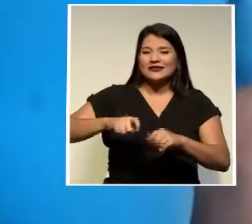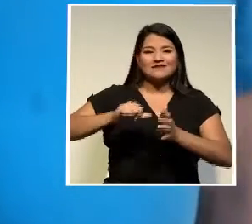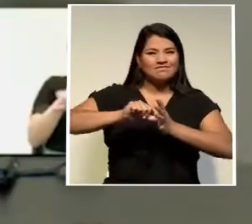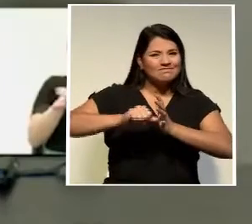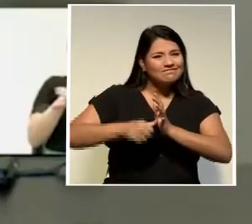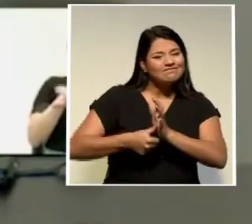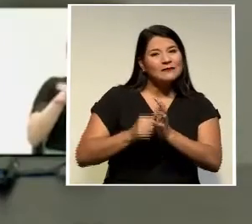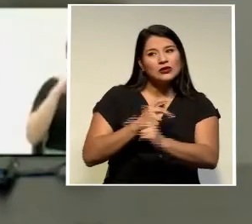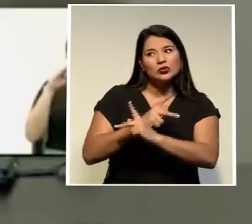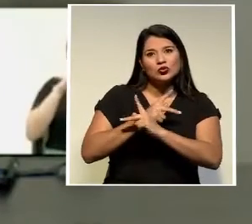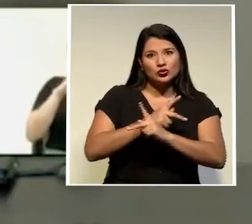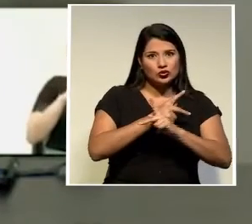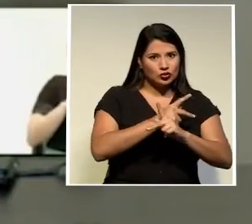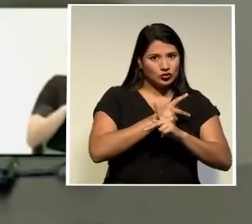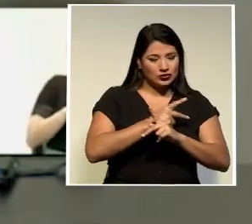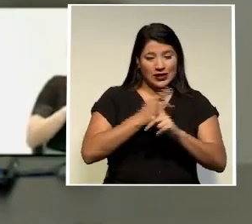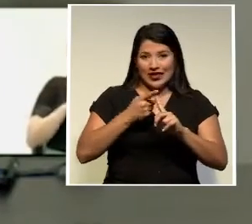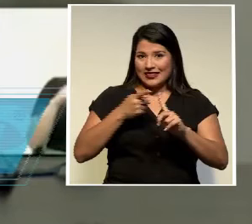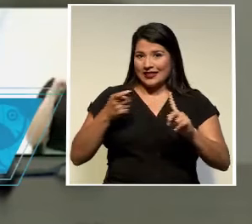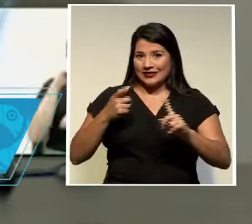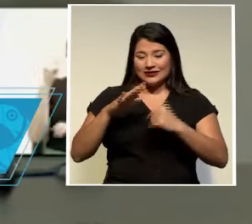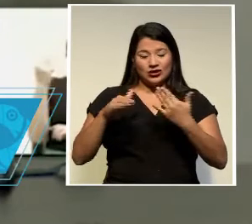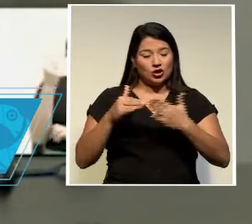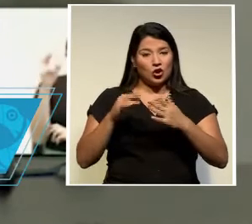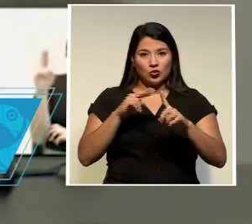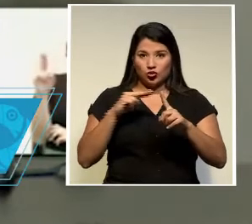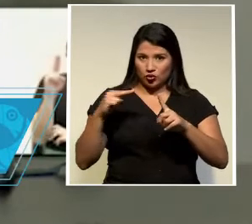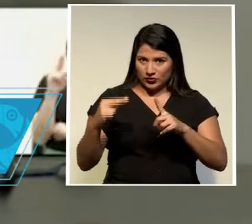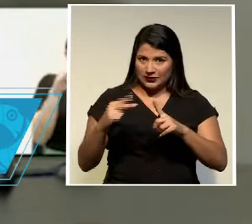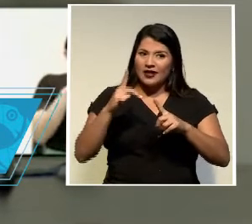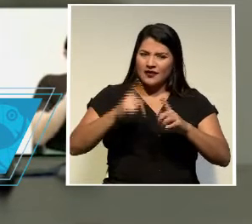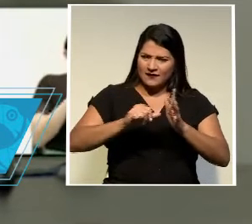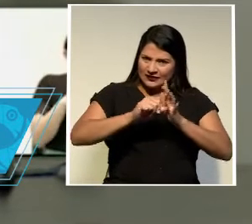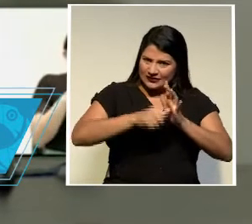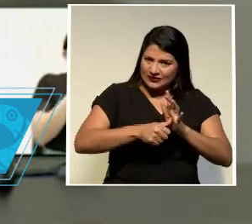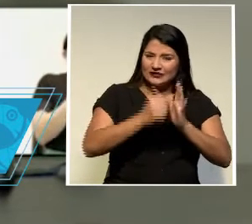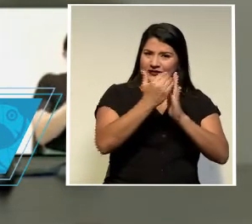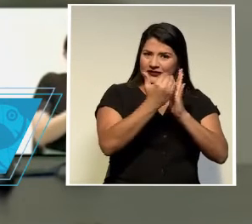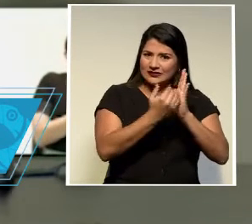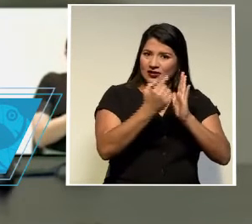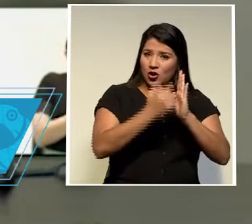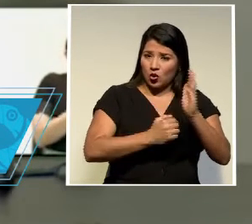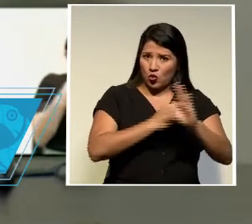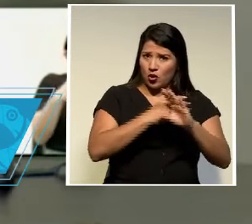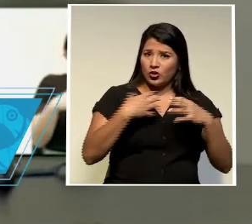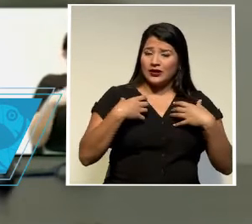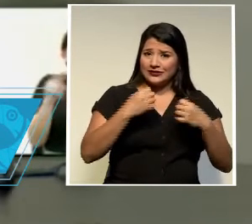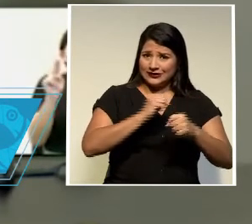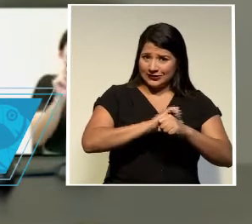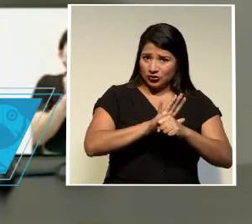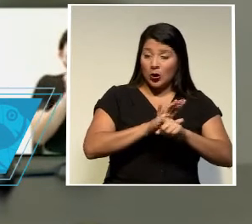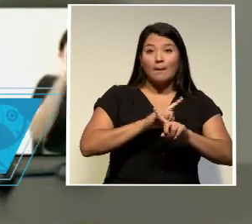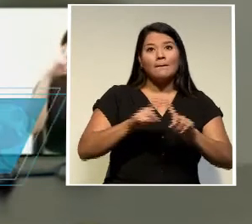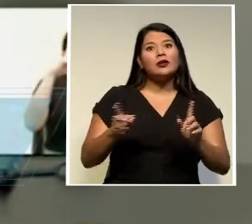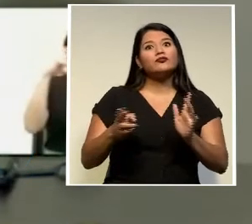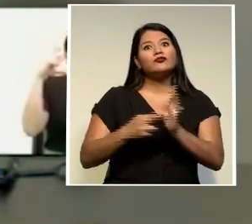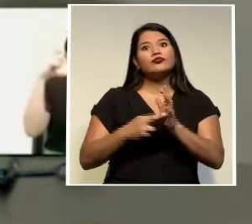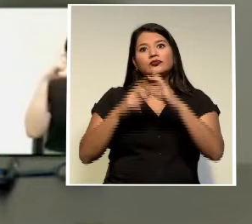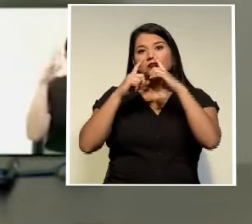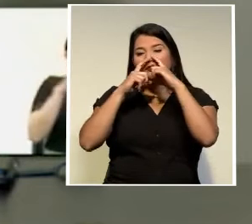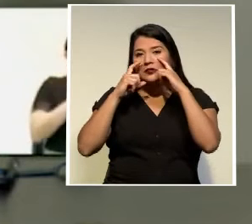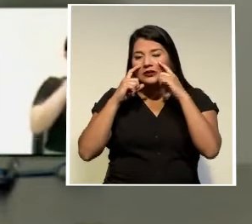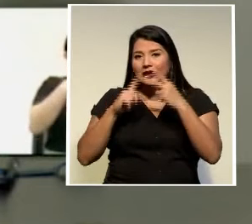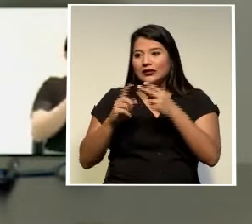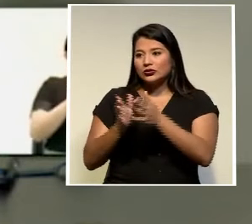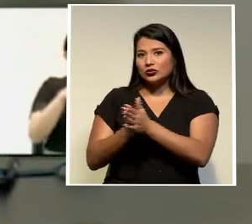sentido No solo la urgente necesidad de fortalecer los protocolos COVID reiterándoles que el uso de mascarilla el lavado de